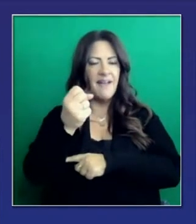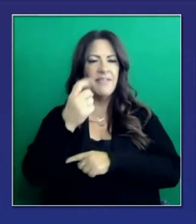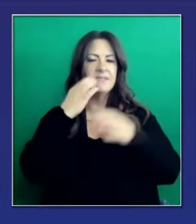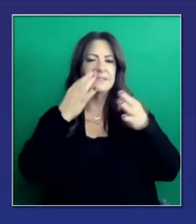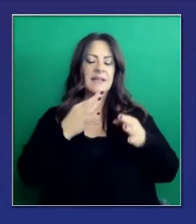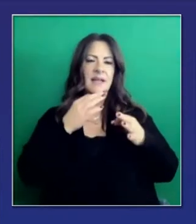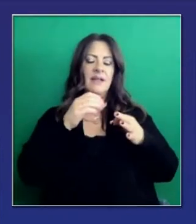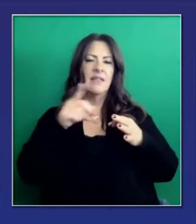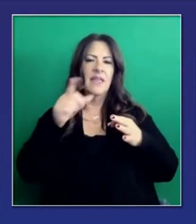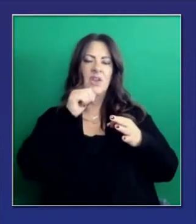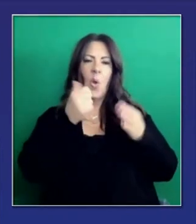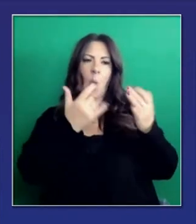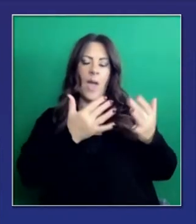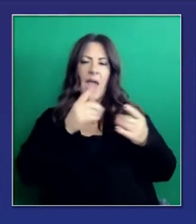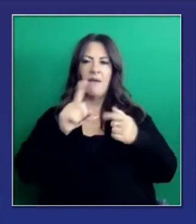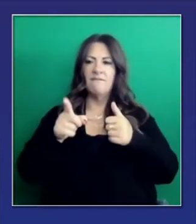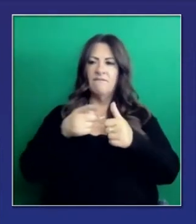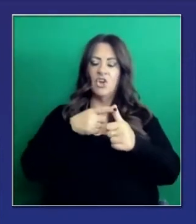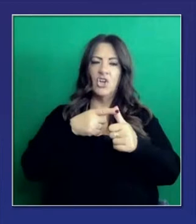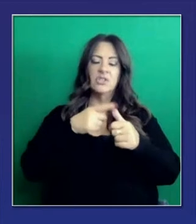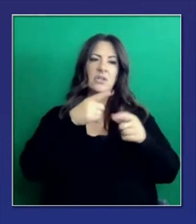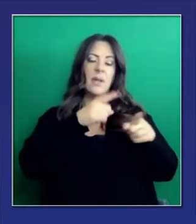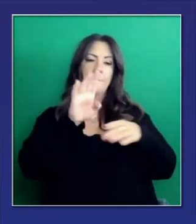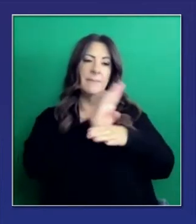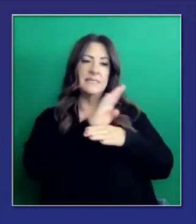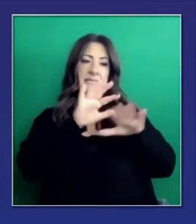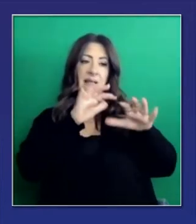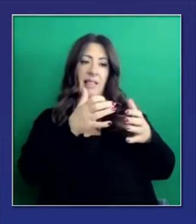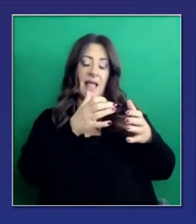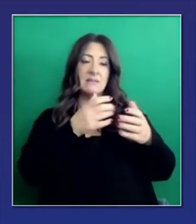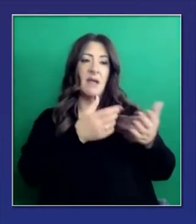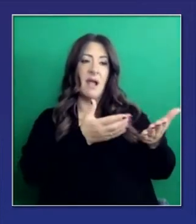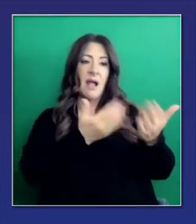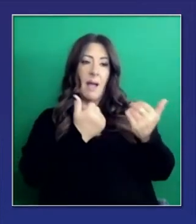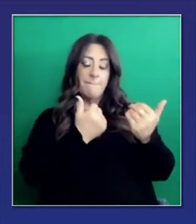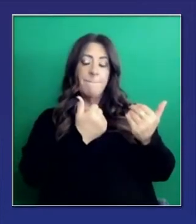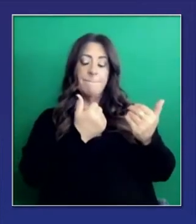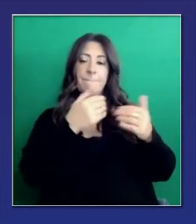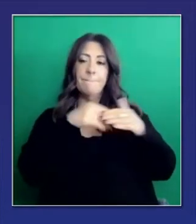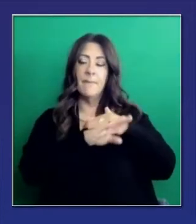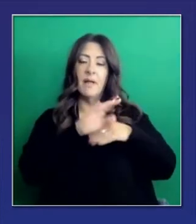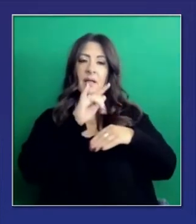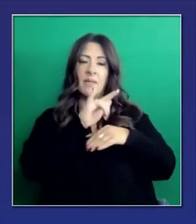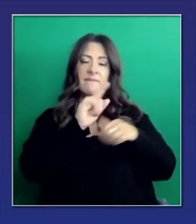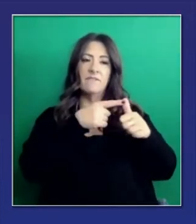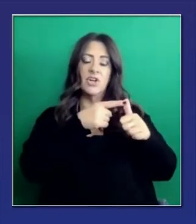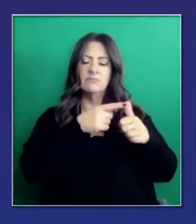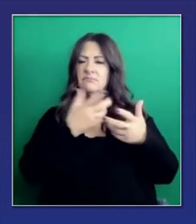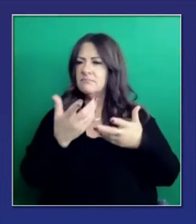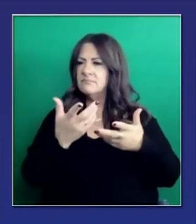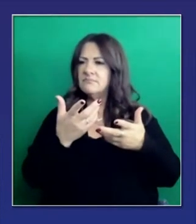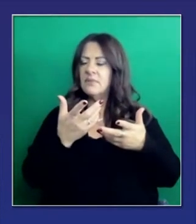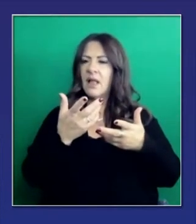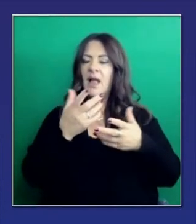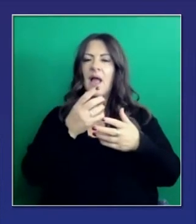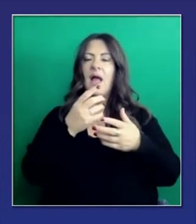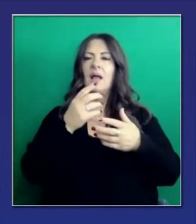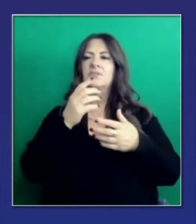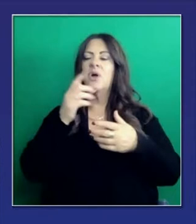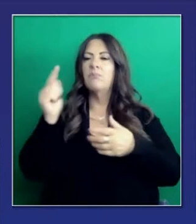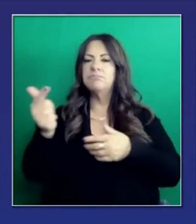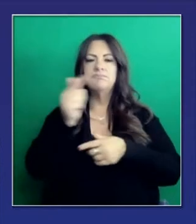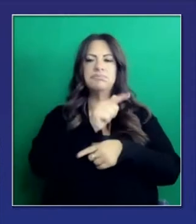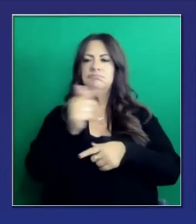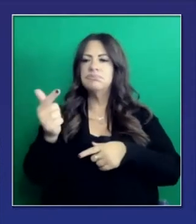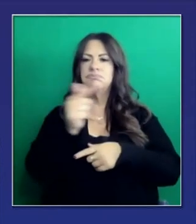de negocios. Y ellos piden eso y después piden la clase premium y después la clase de economía, etc. El punto es tratar de